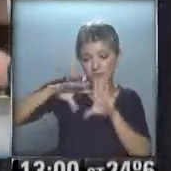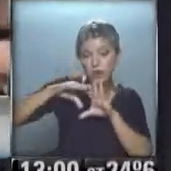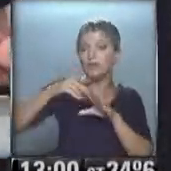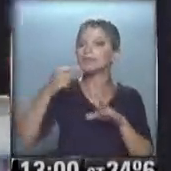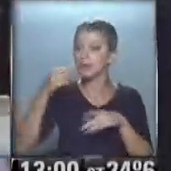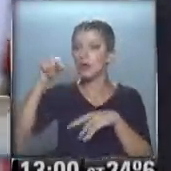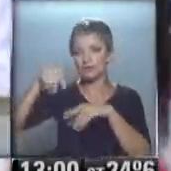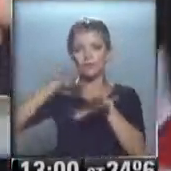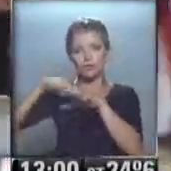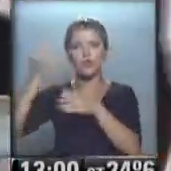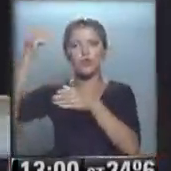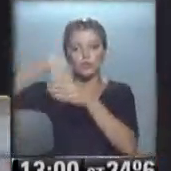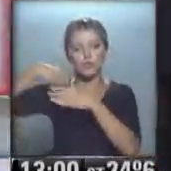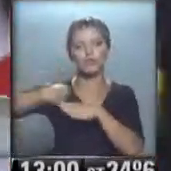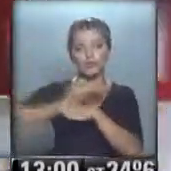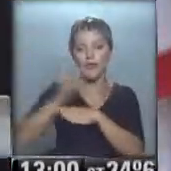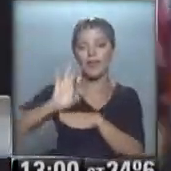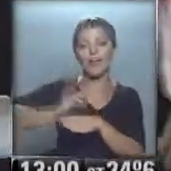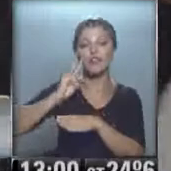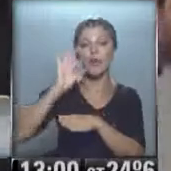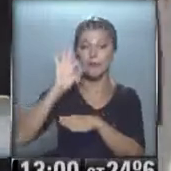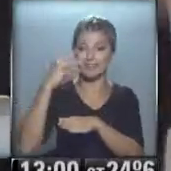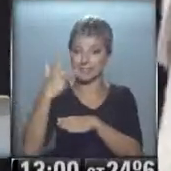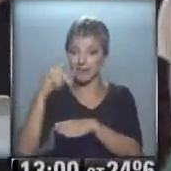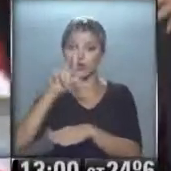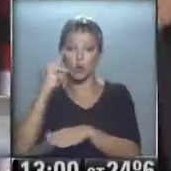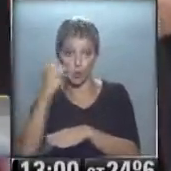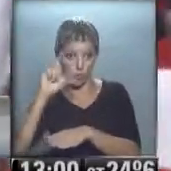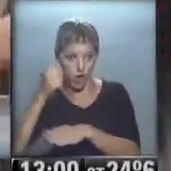programa de inclusión social iniciado en 2003 por Lula da Silva.